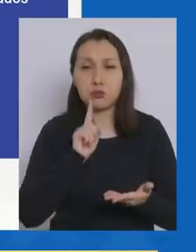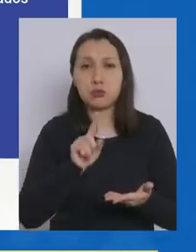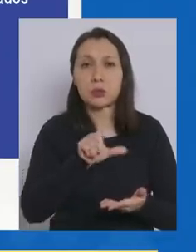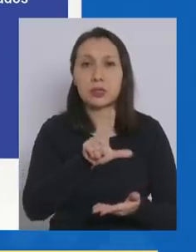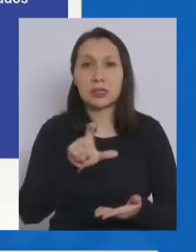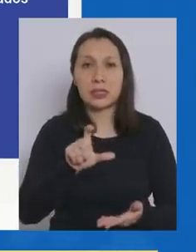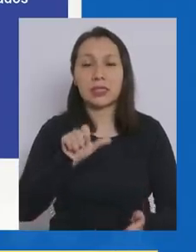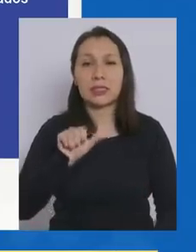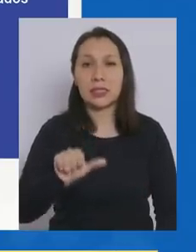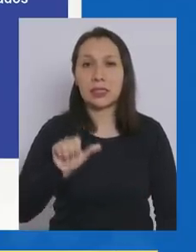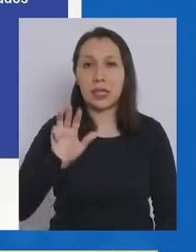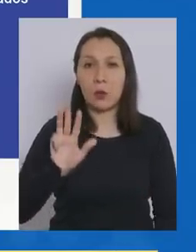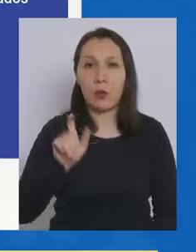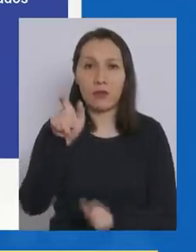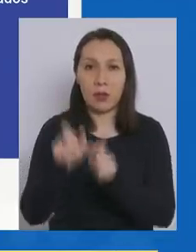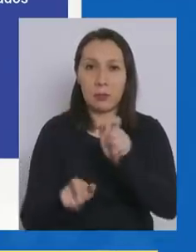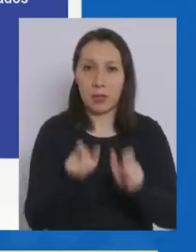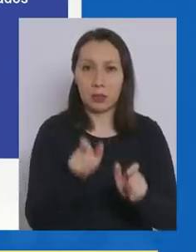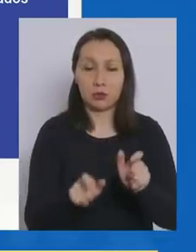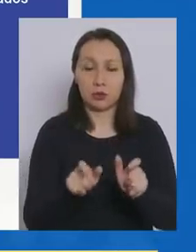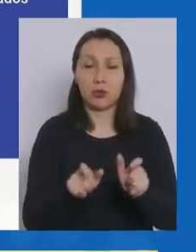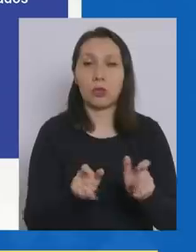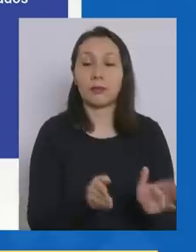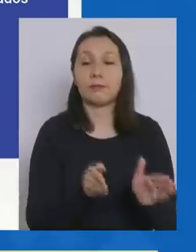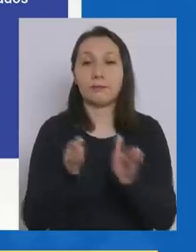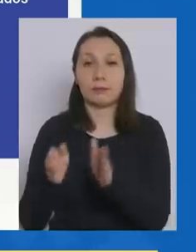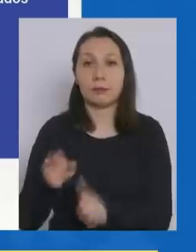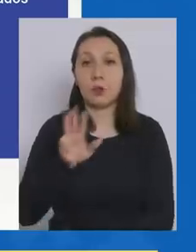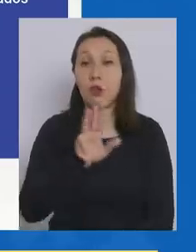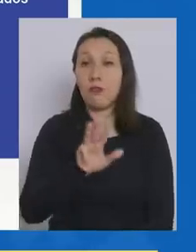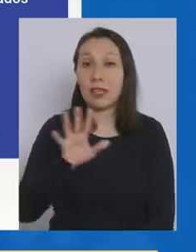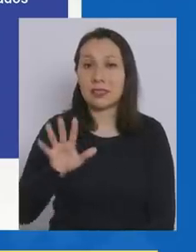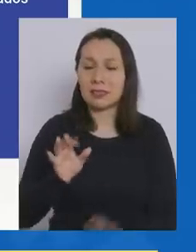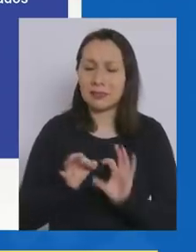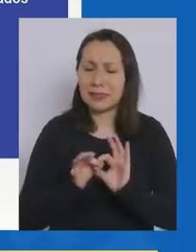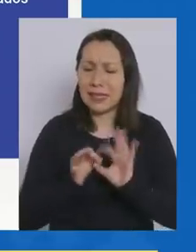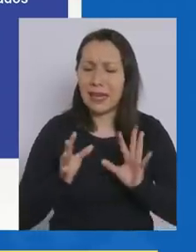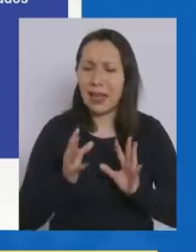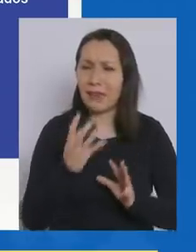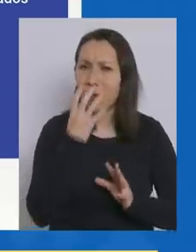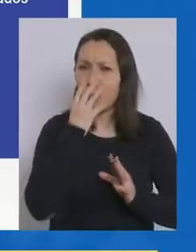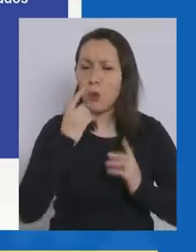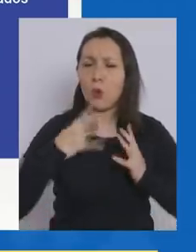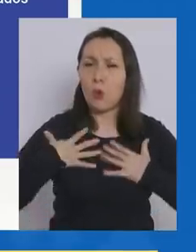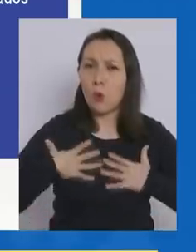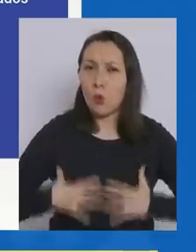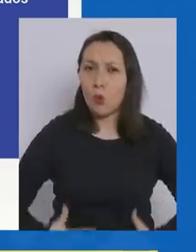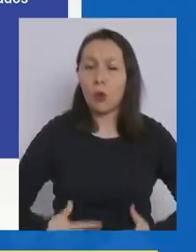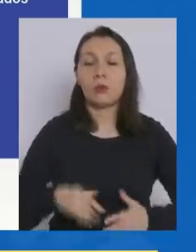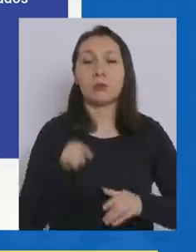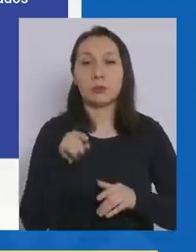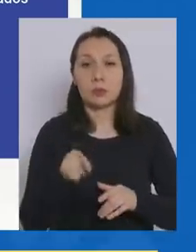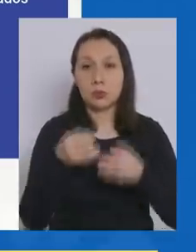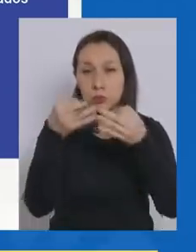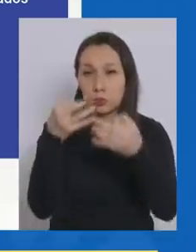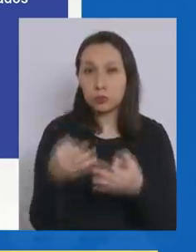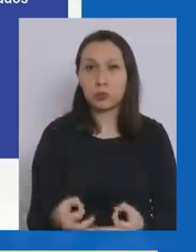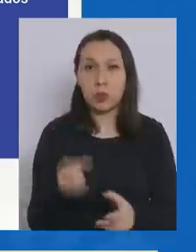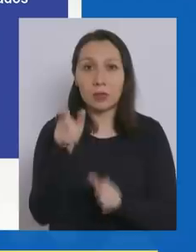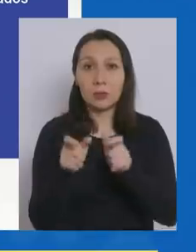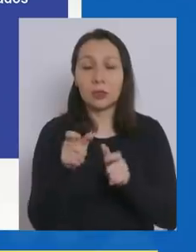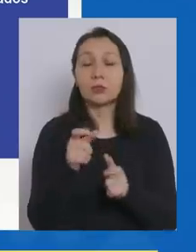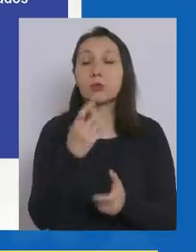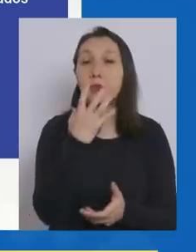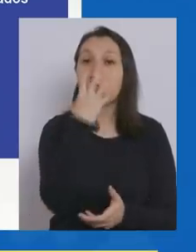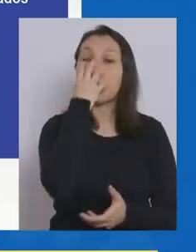769 personas, de las cuales 95 se encuentran en estado crítico. Con esto, la cifra total de